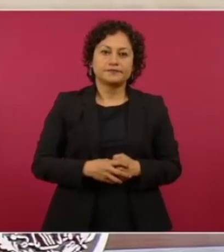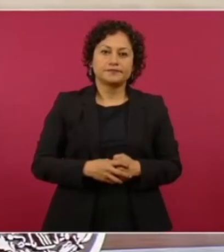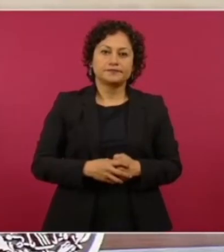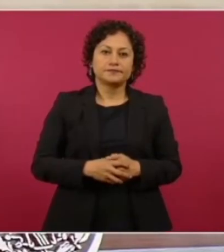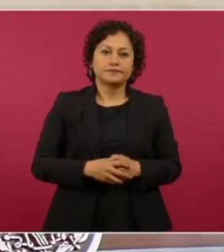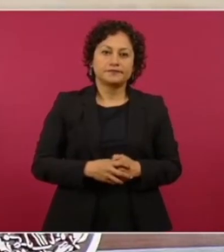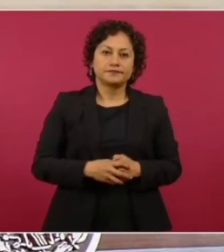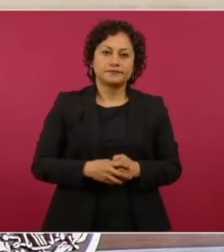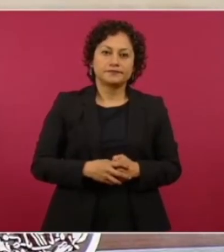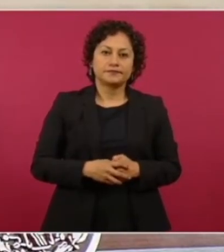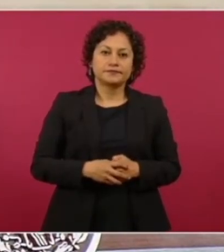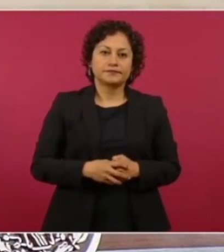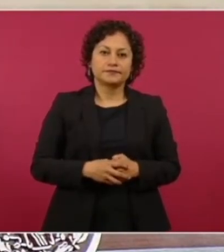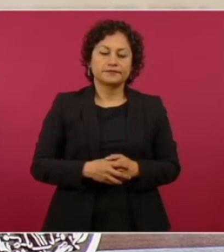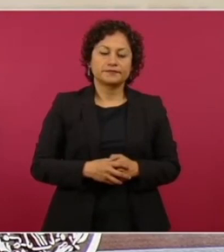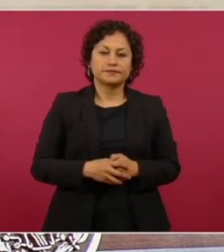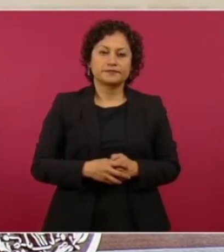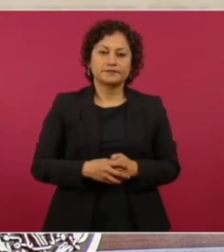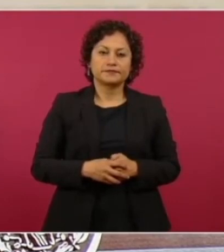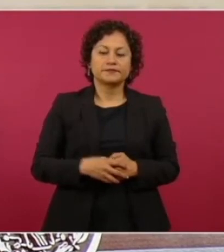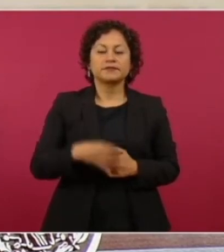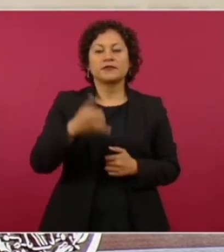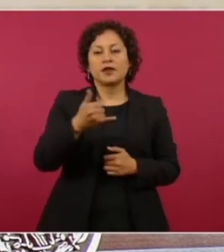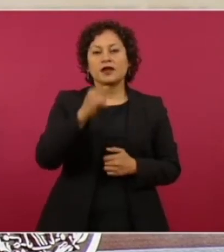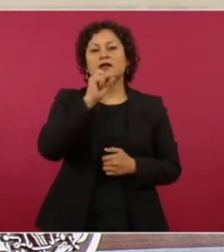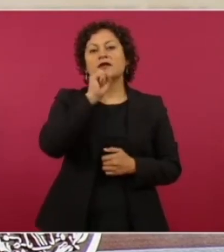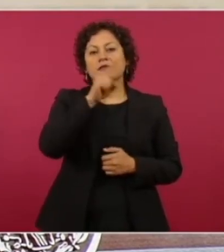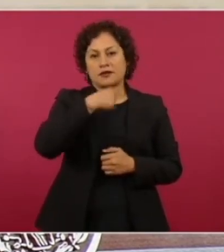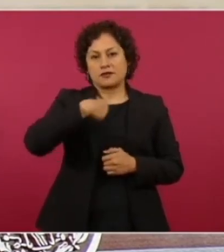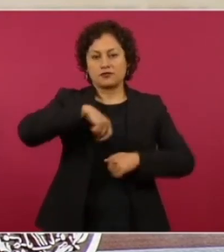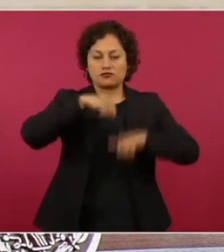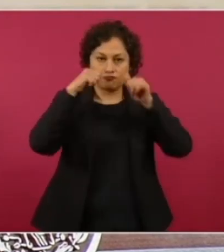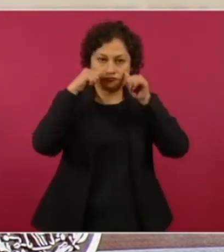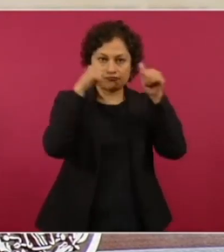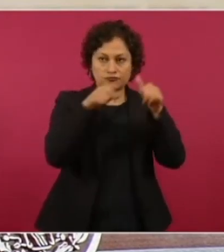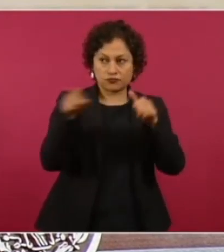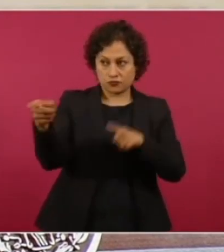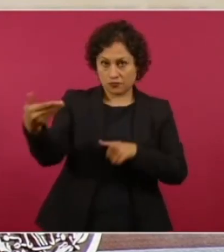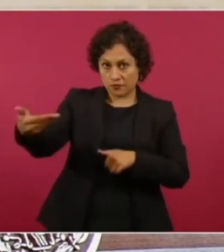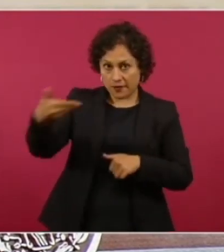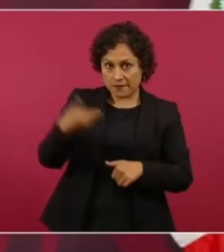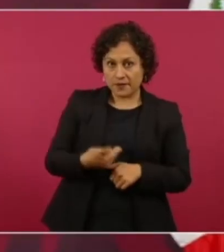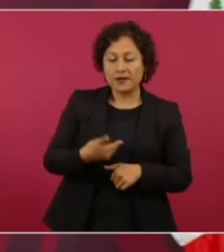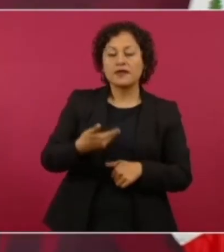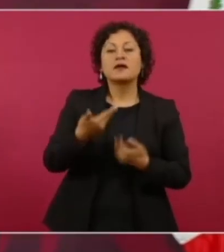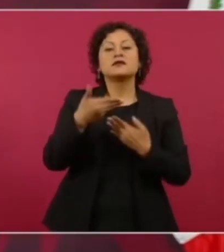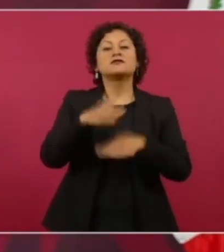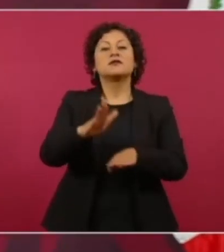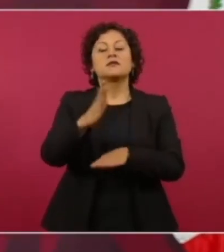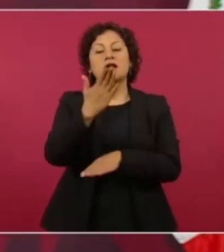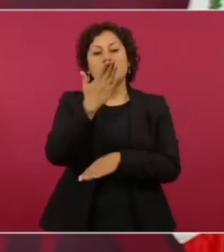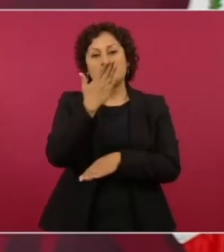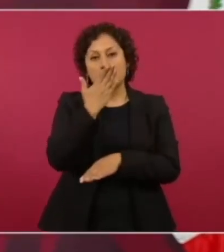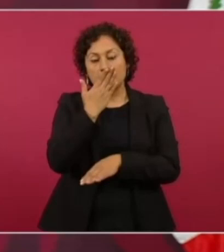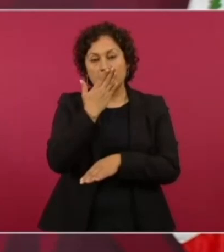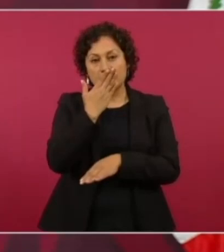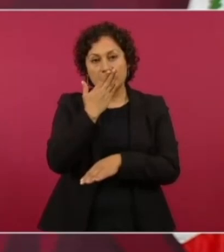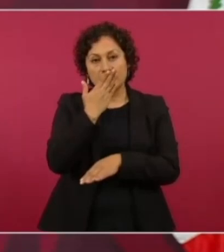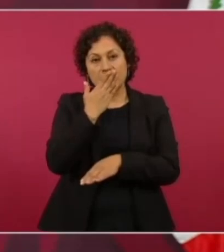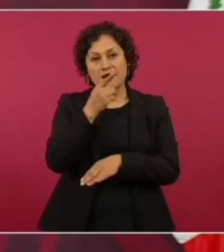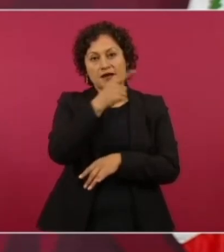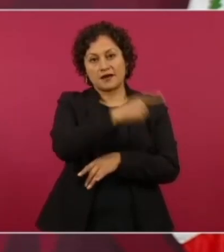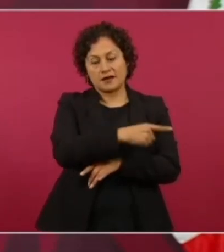de Hermosillo, que están planteando, el aeropuerto de